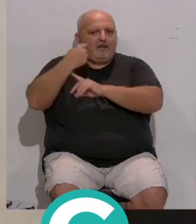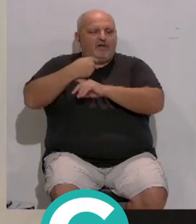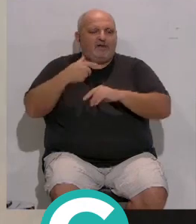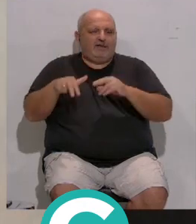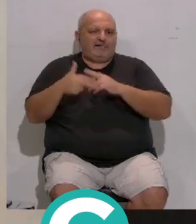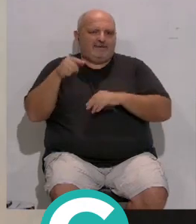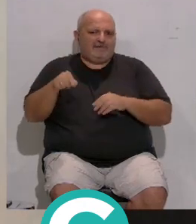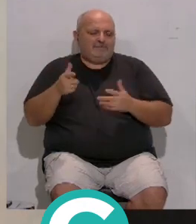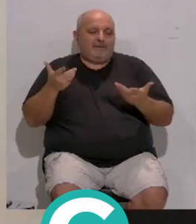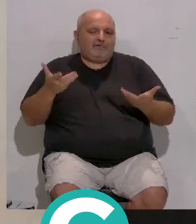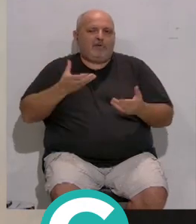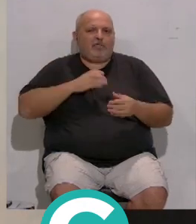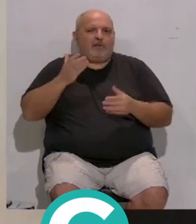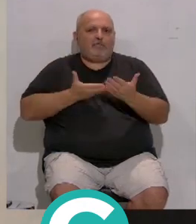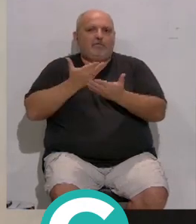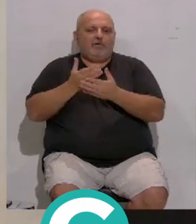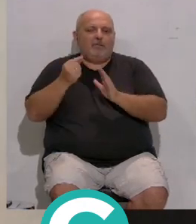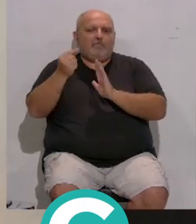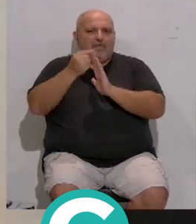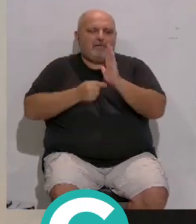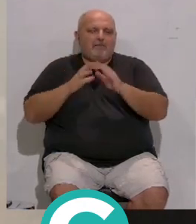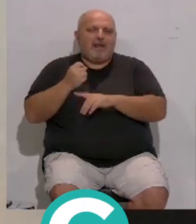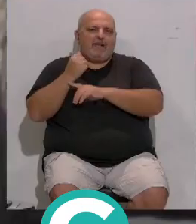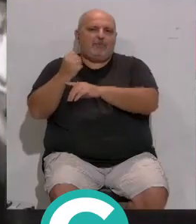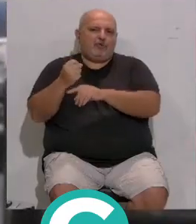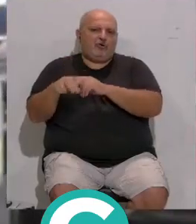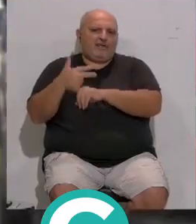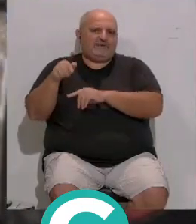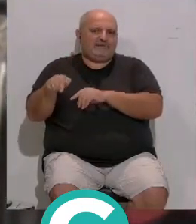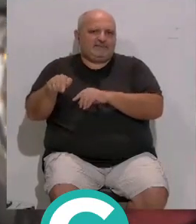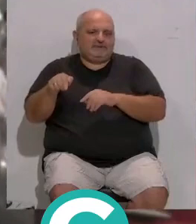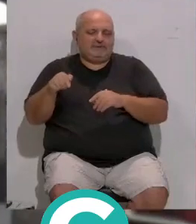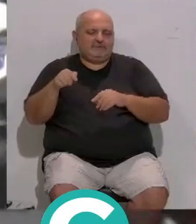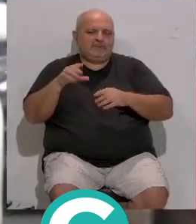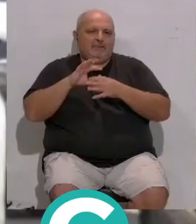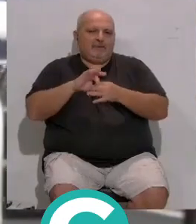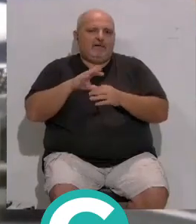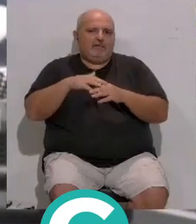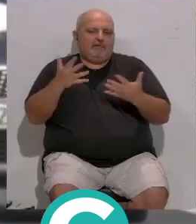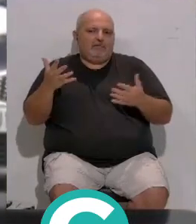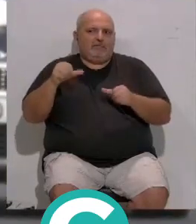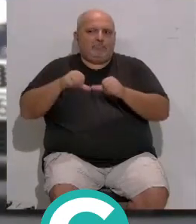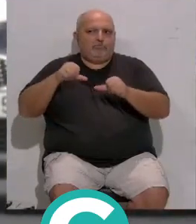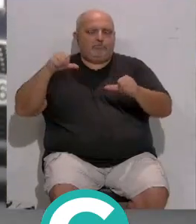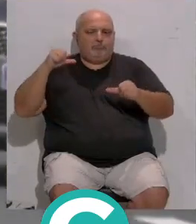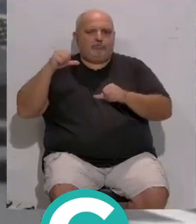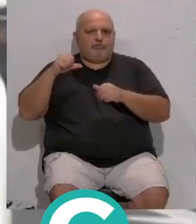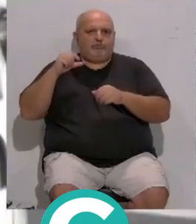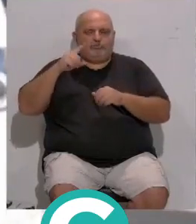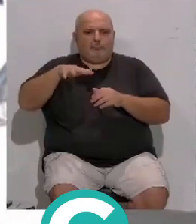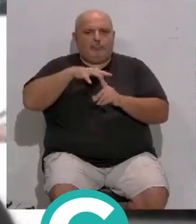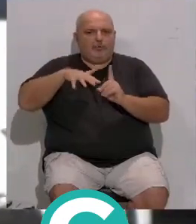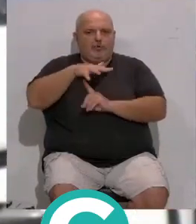cumplir... ...por ello el concejal propone una batería de medidas económicas... ...que impulsen el sector del taxi... ...tal y como se ha venido haciendo en otros